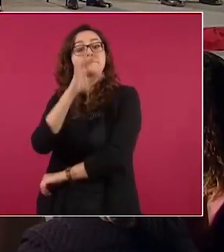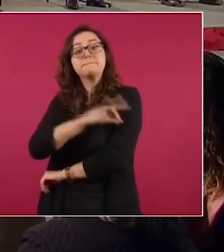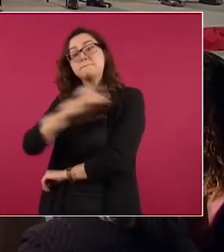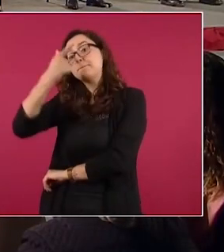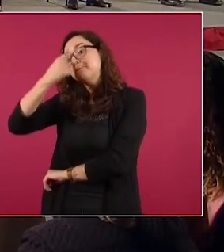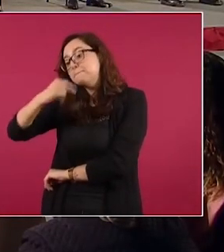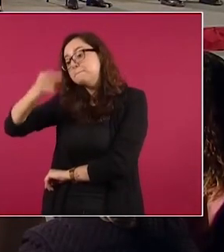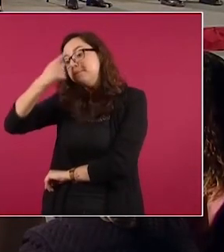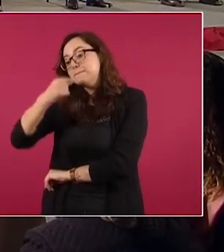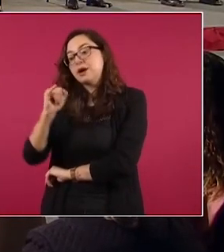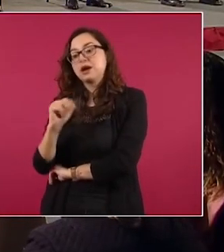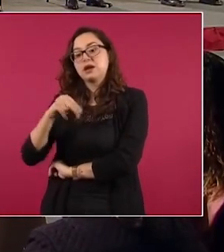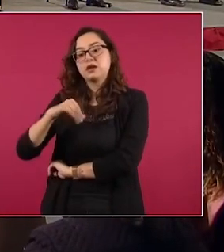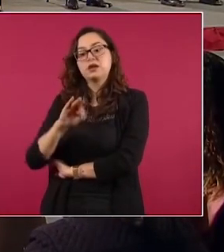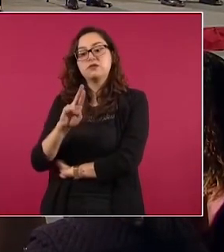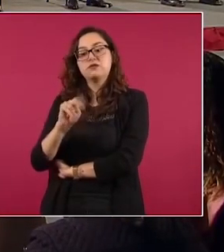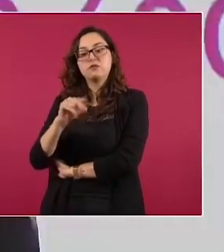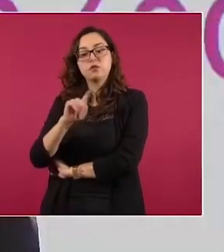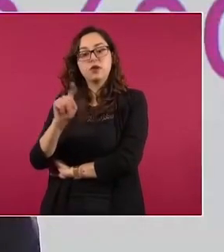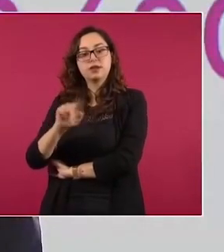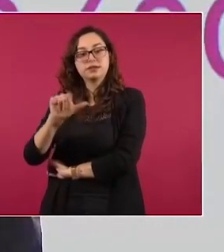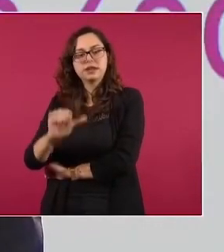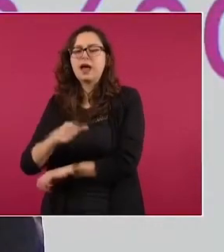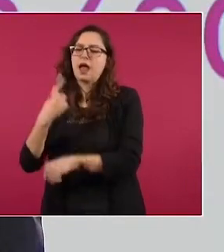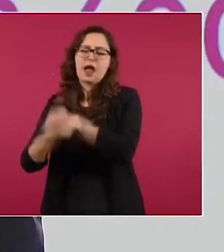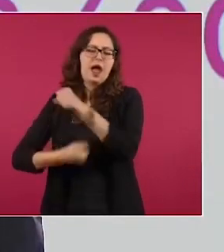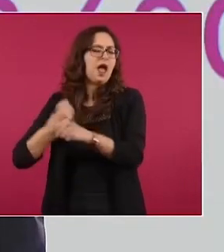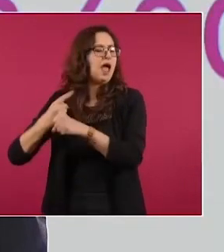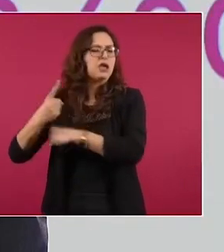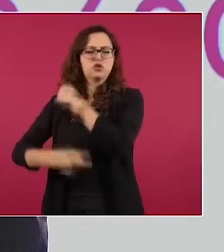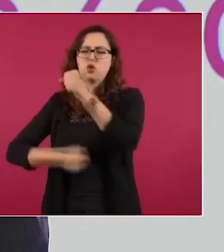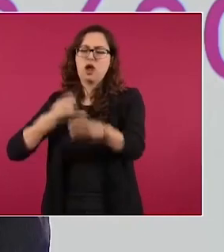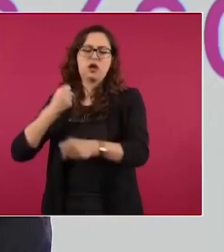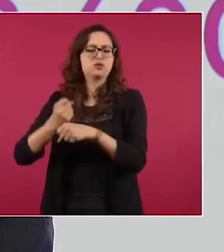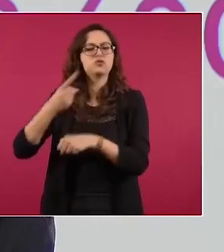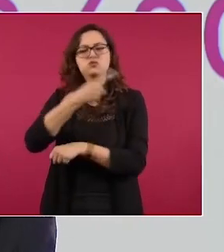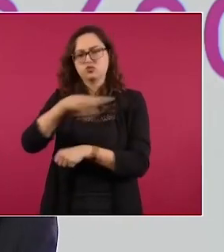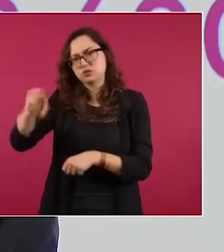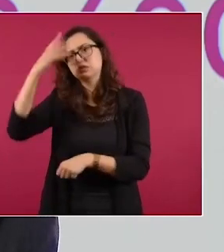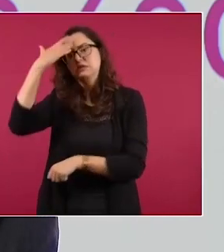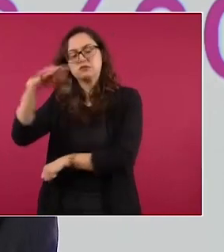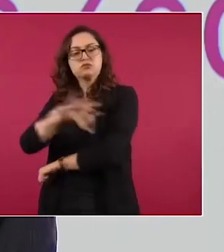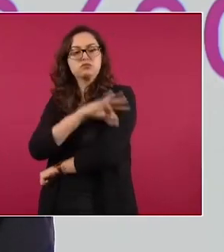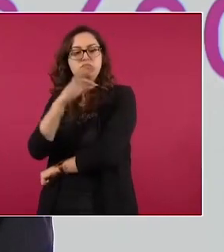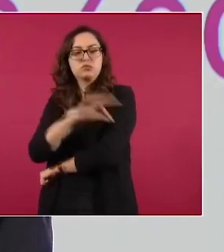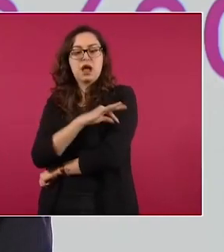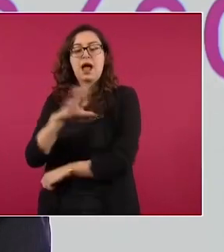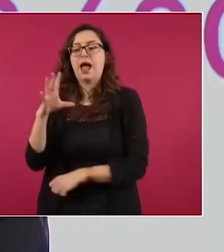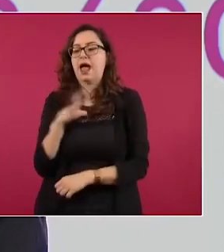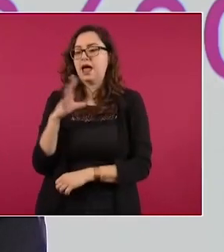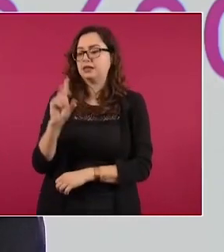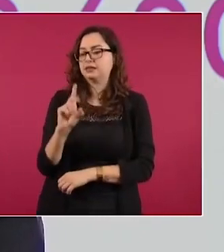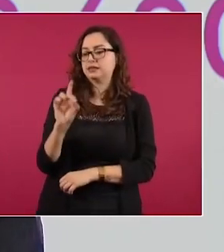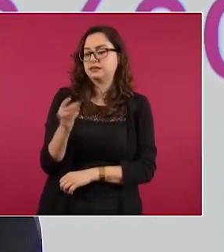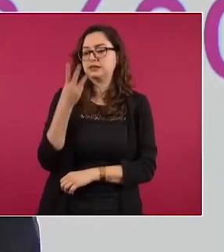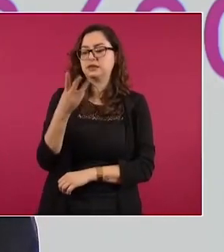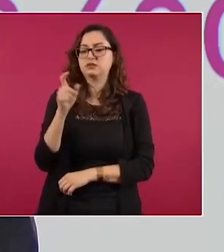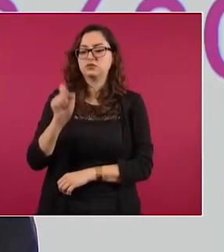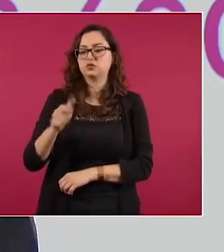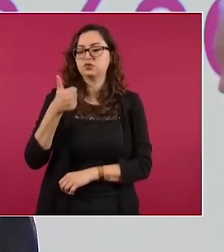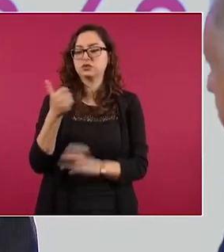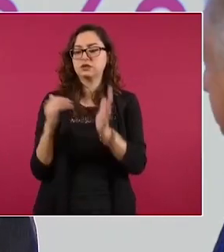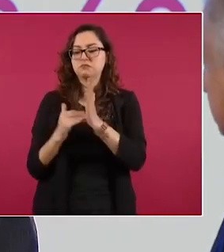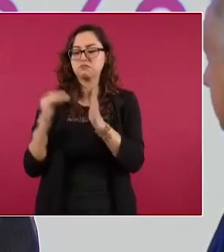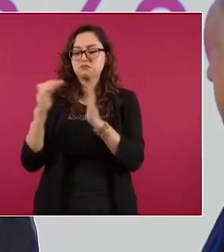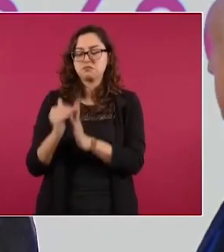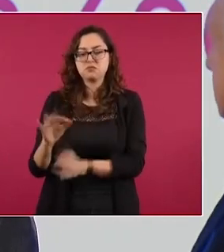estacional como todos los años vamos a estar aplicando 33.6 millones